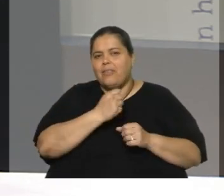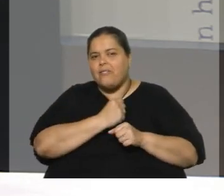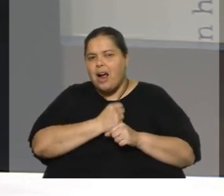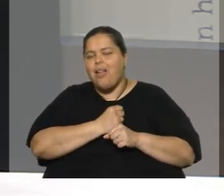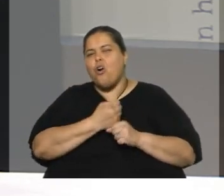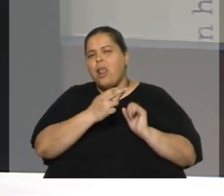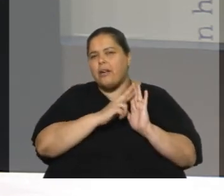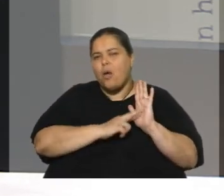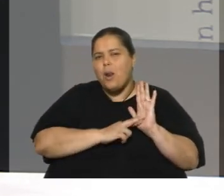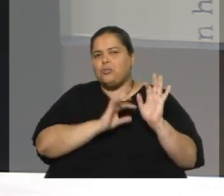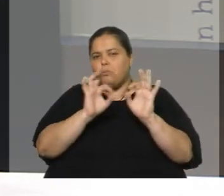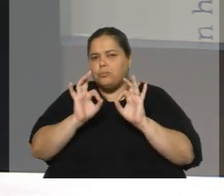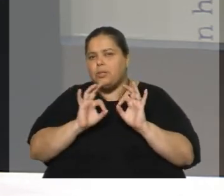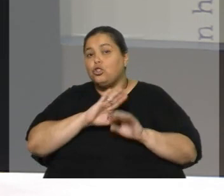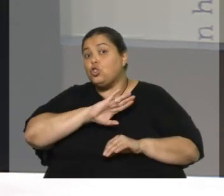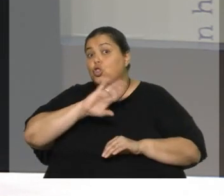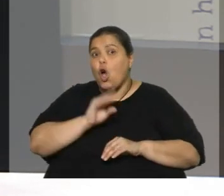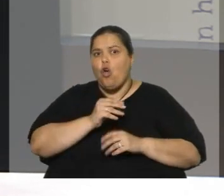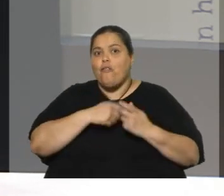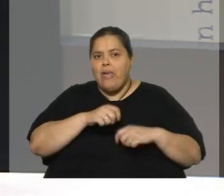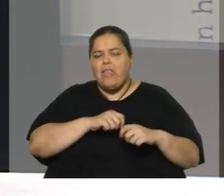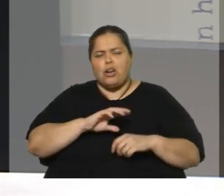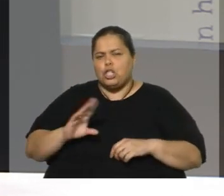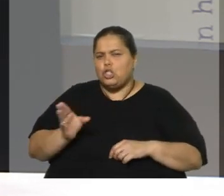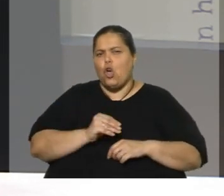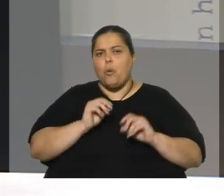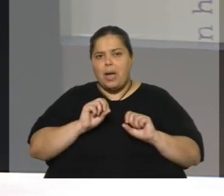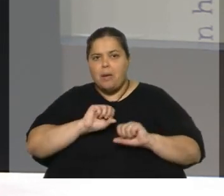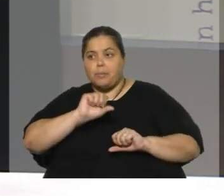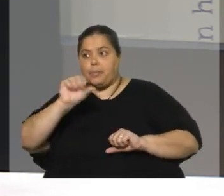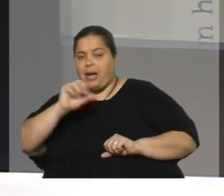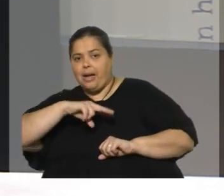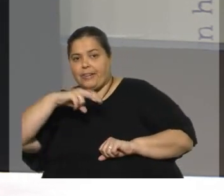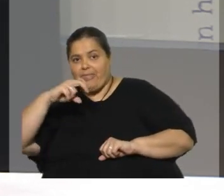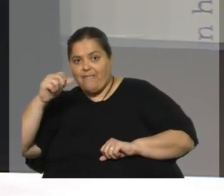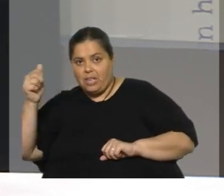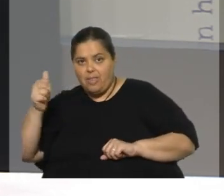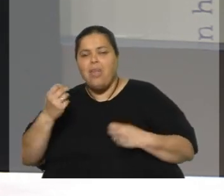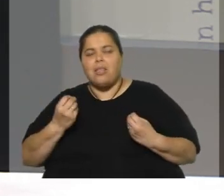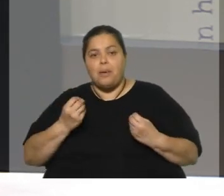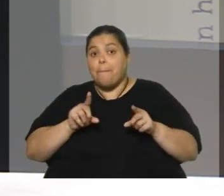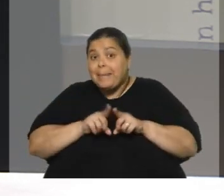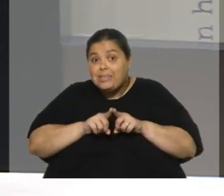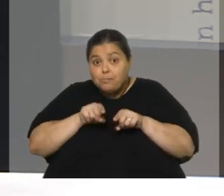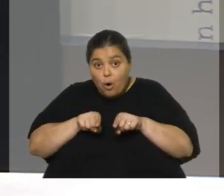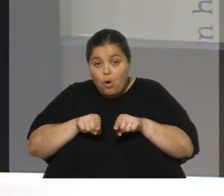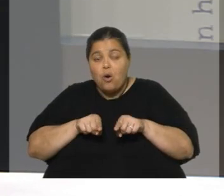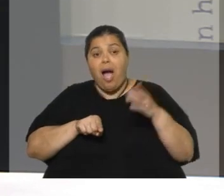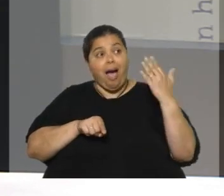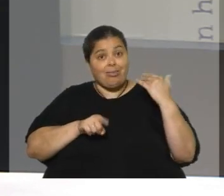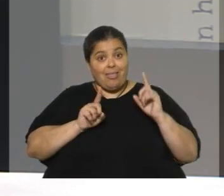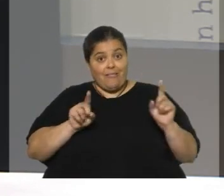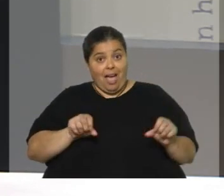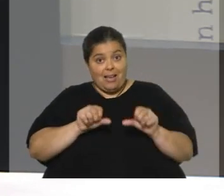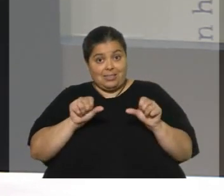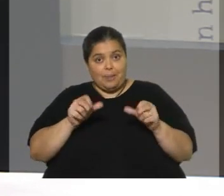regulación, con todo lo que hay que hacer, vender, para poder sacar una rentabilidad. Bueno, eso mismo que había que hacer en las